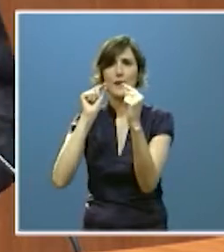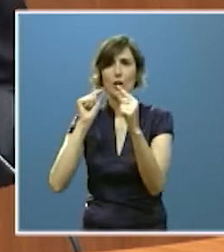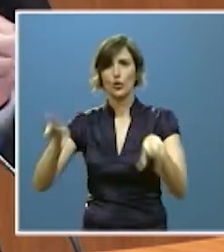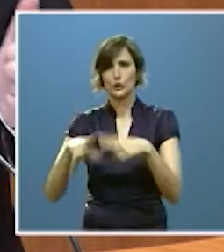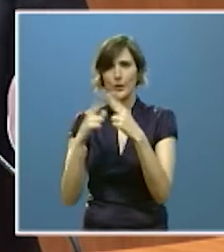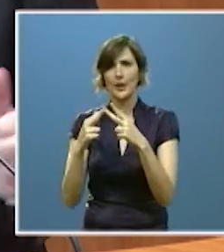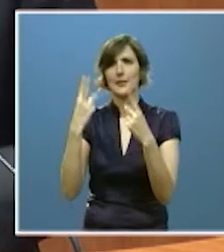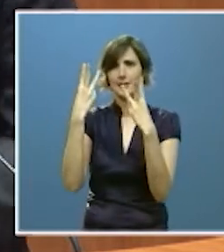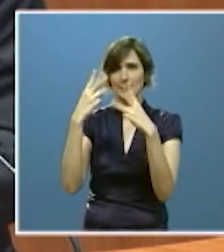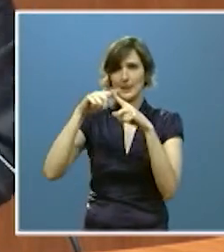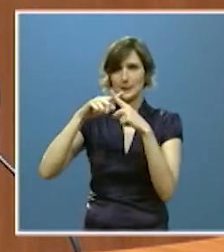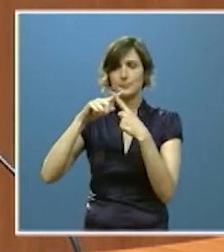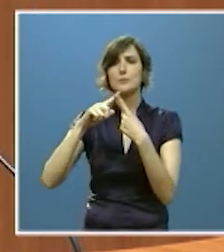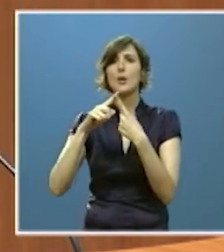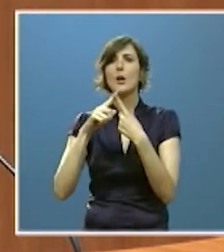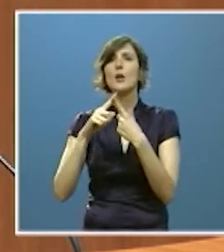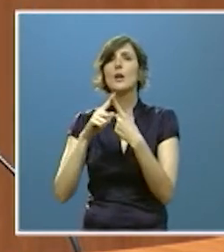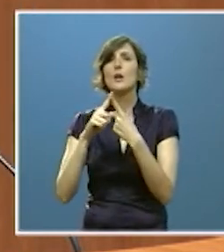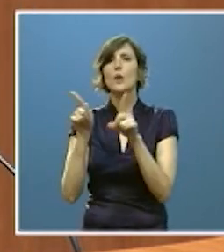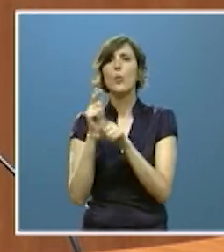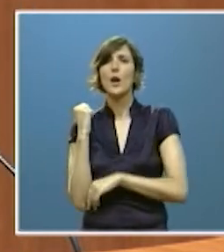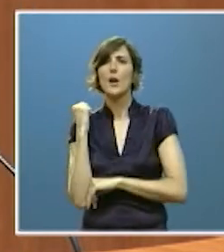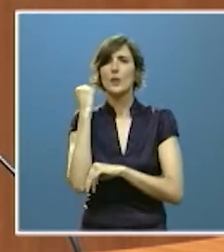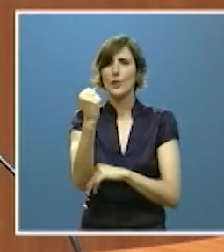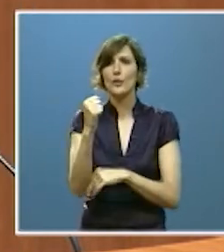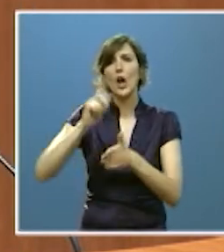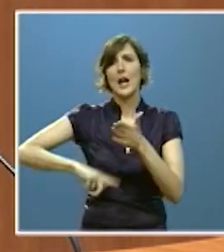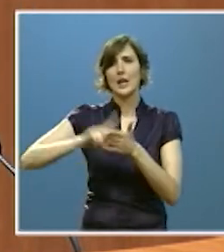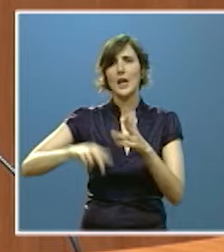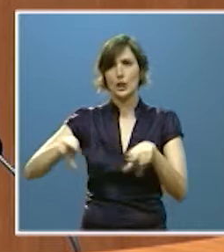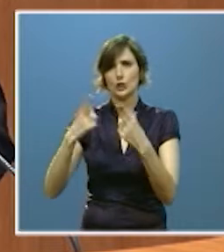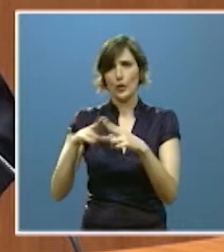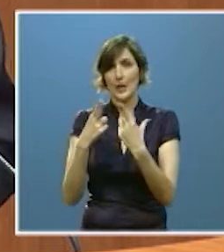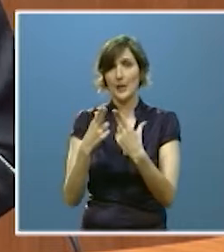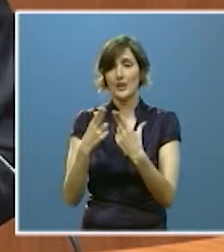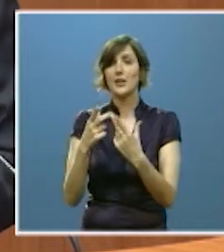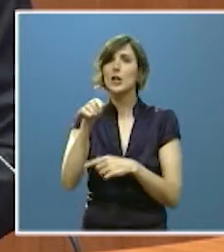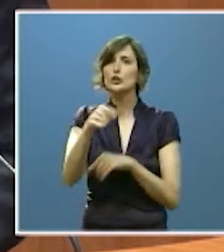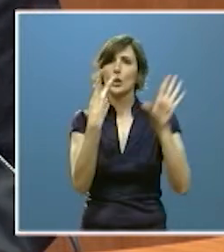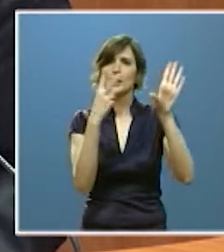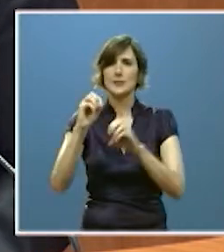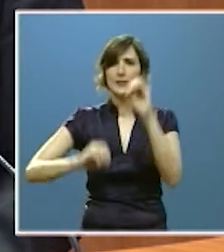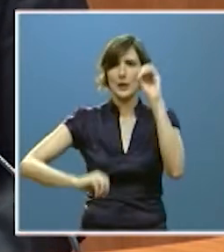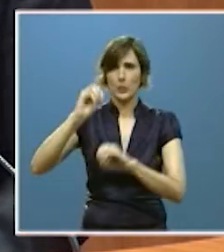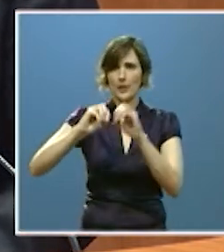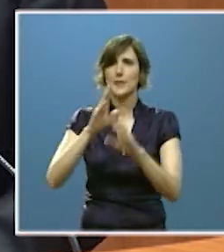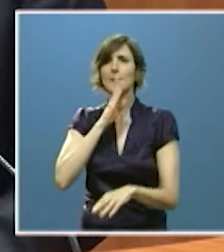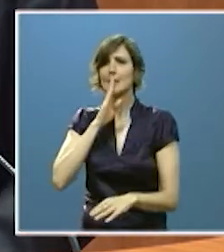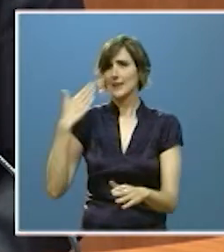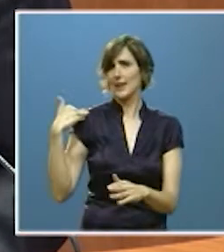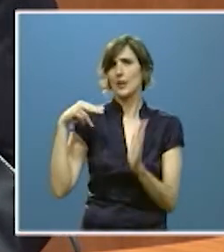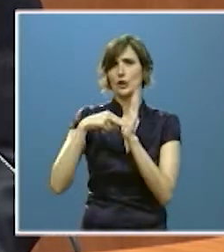el primero el refuerzo del parque público de alquiler social que ha aumentado un 70% desde 2015